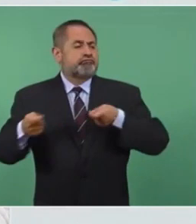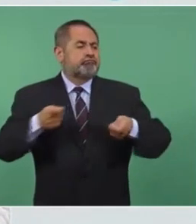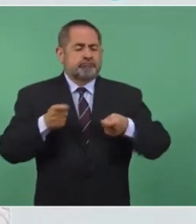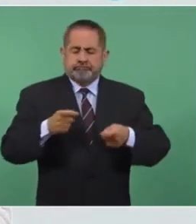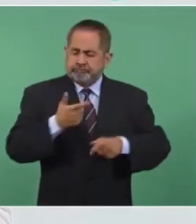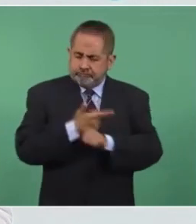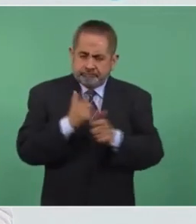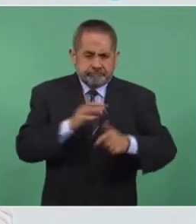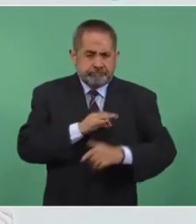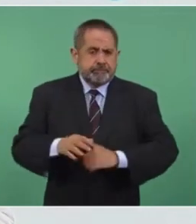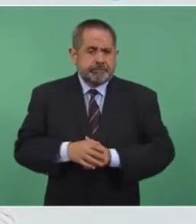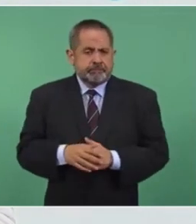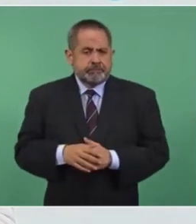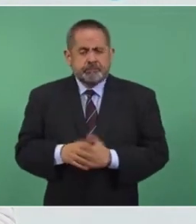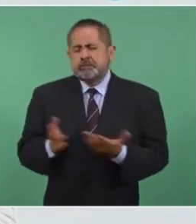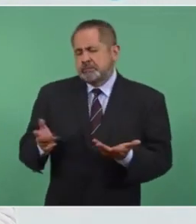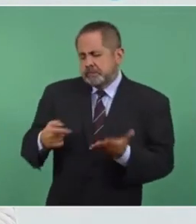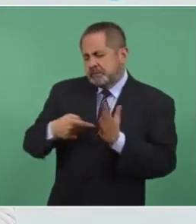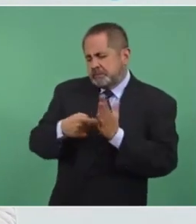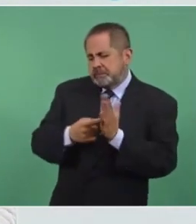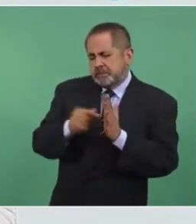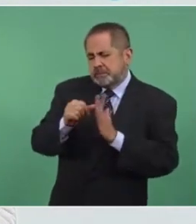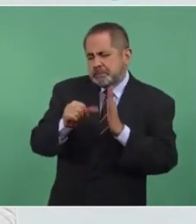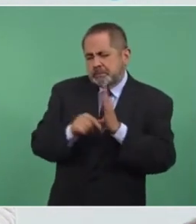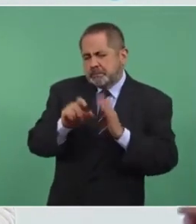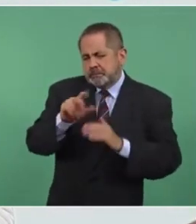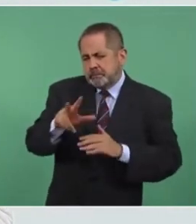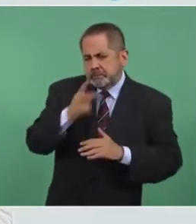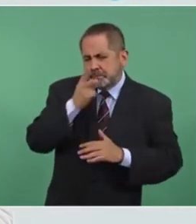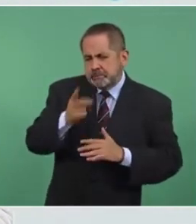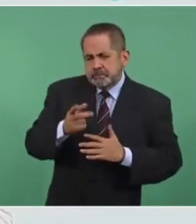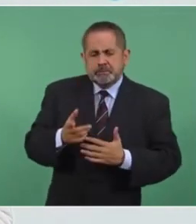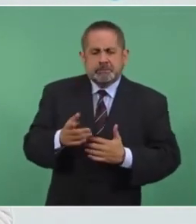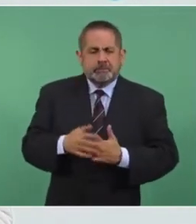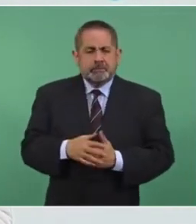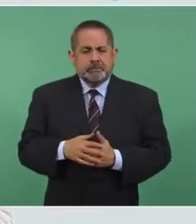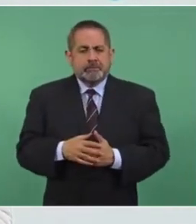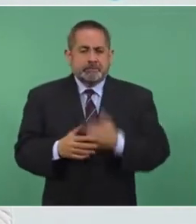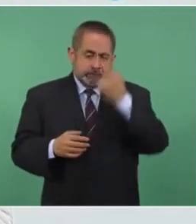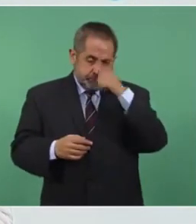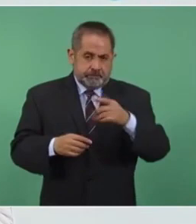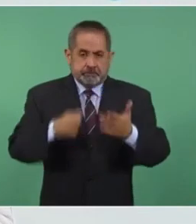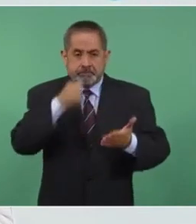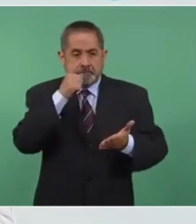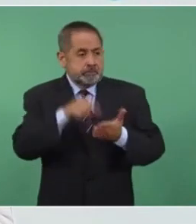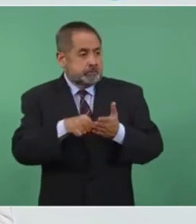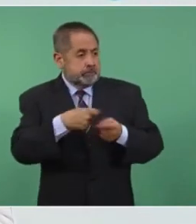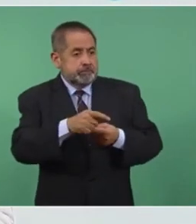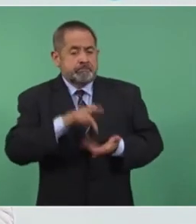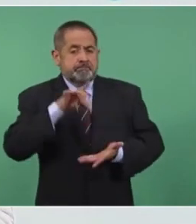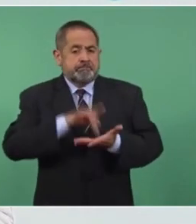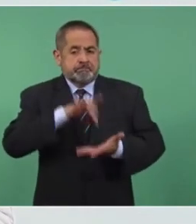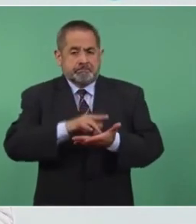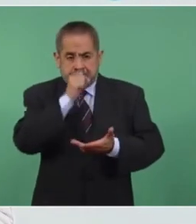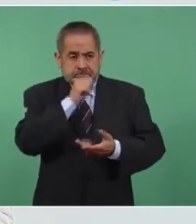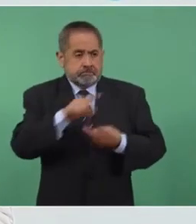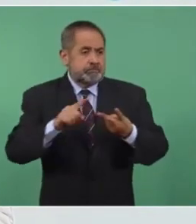¿Qué dice el artículo 28? Pues que serán correos, telégrafos,